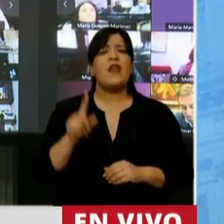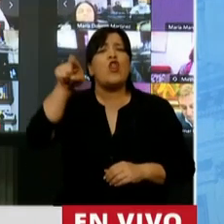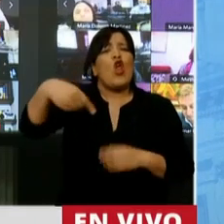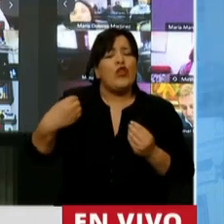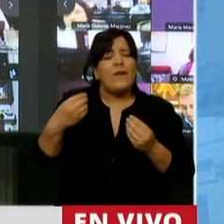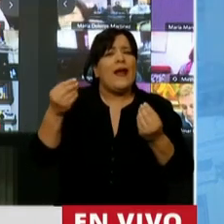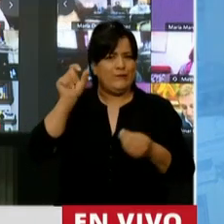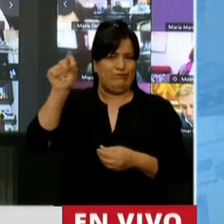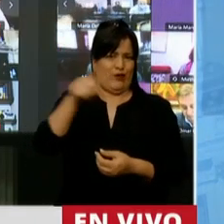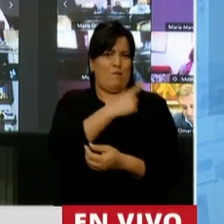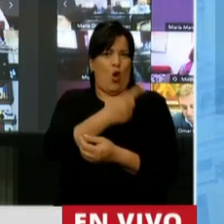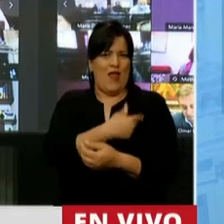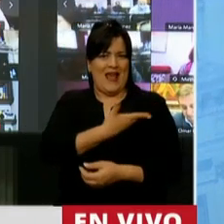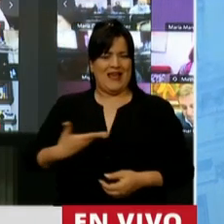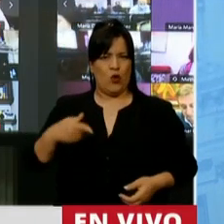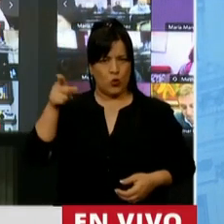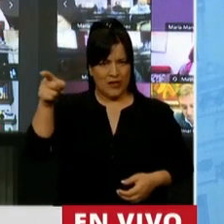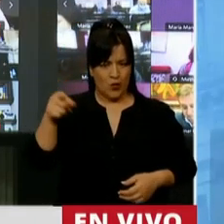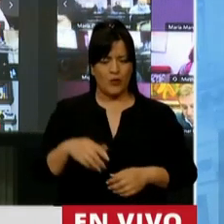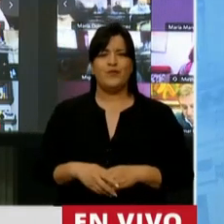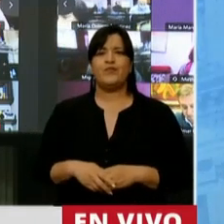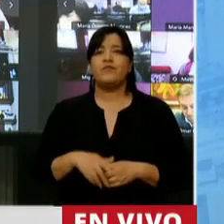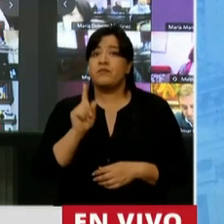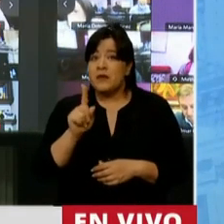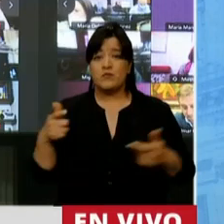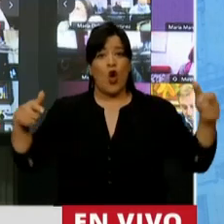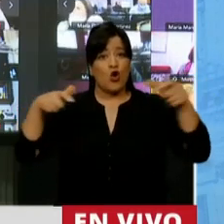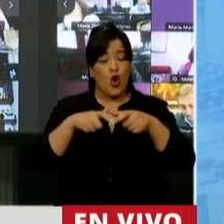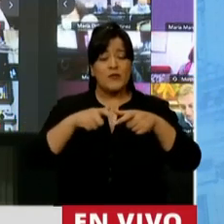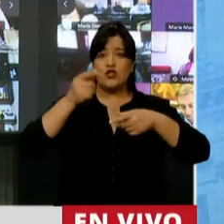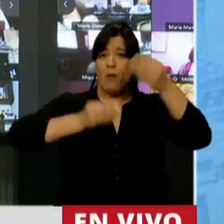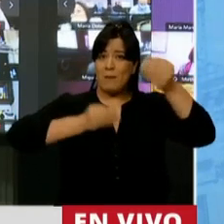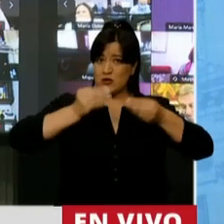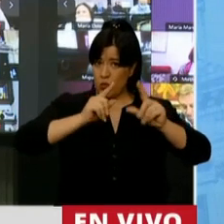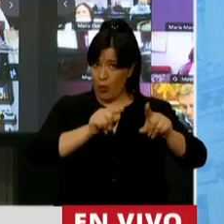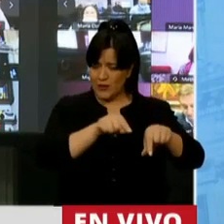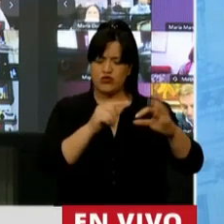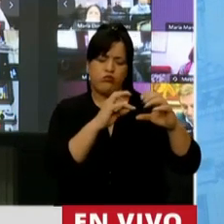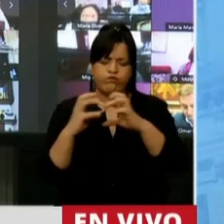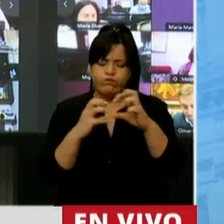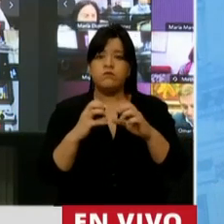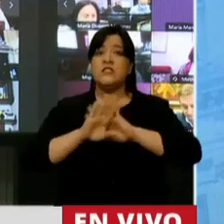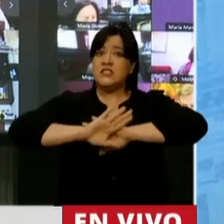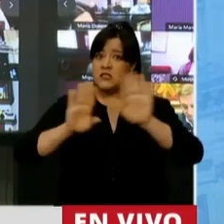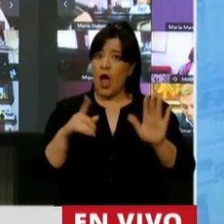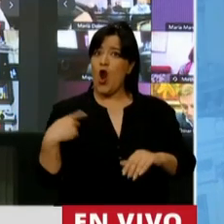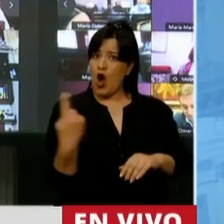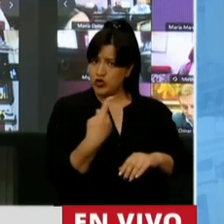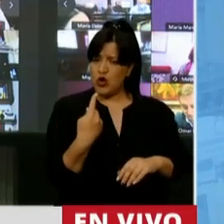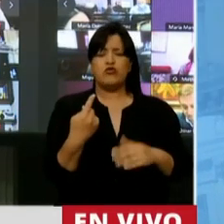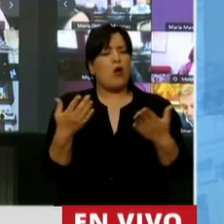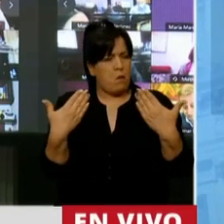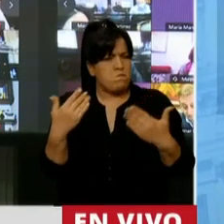Poder Ejecutivo y que ha sido enriquecido en la Comisión de Hacienda y Presupuestos. Hemos tenido la posibilidad, los